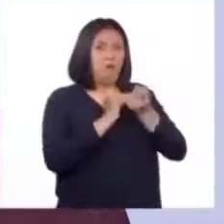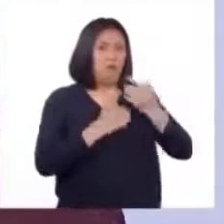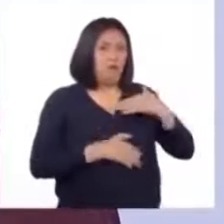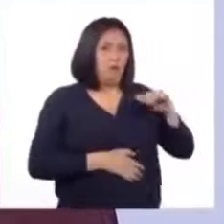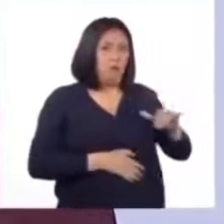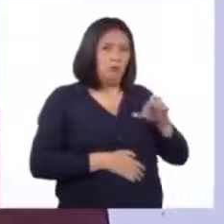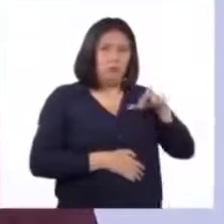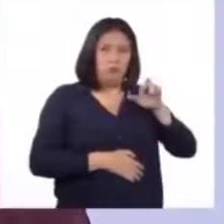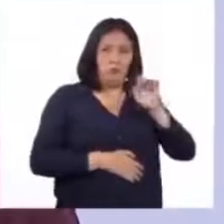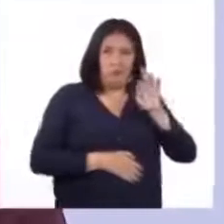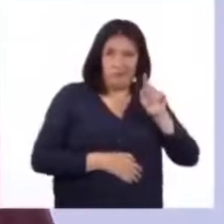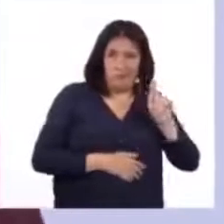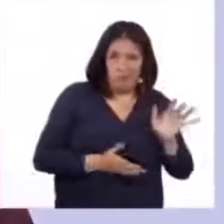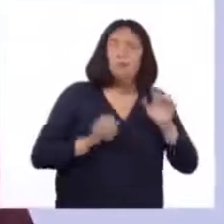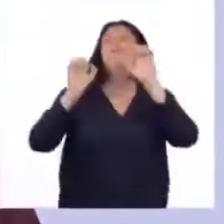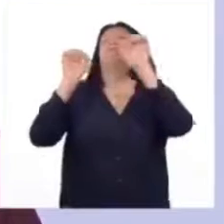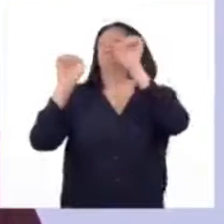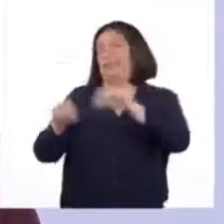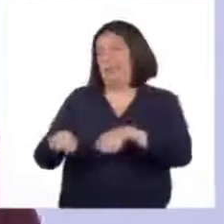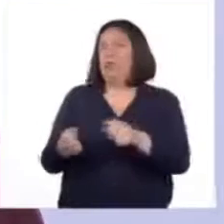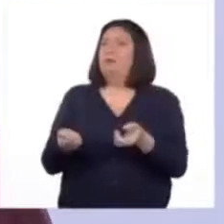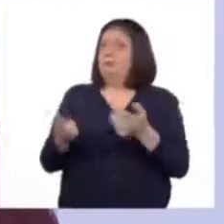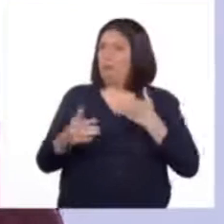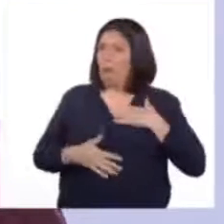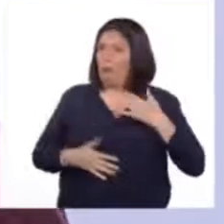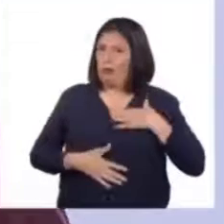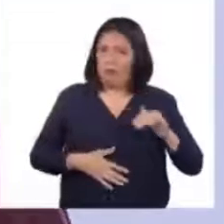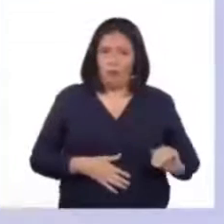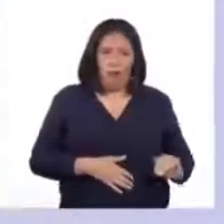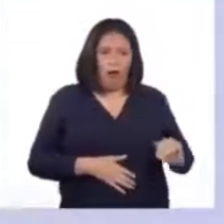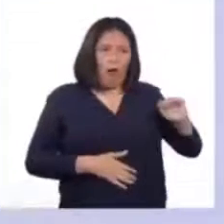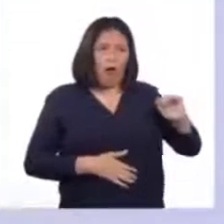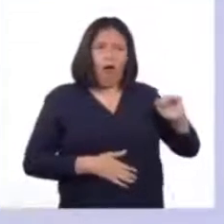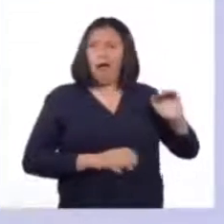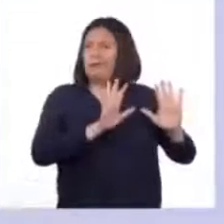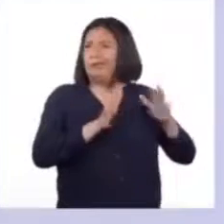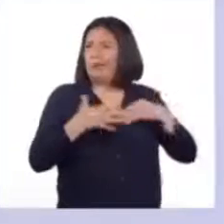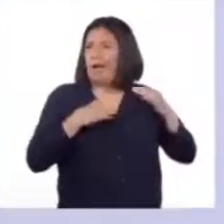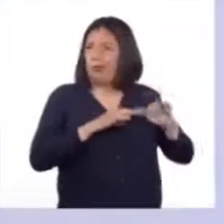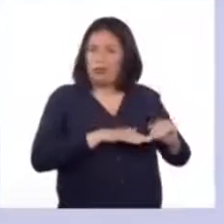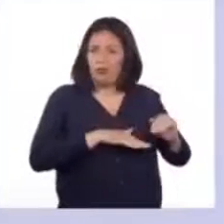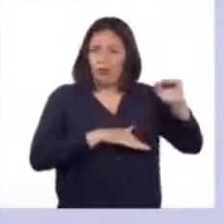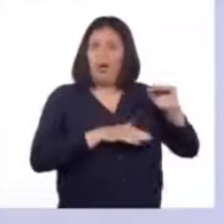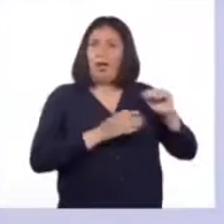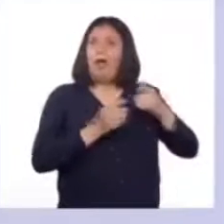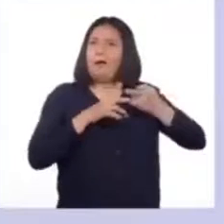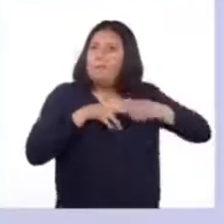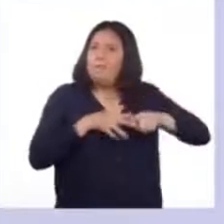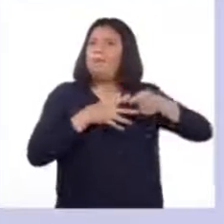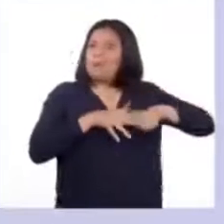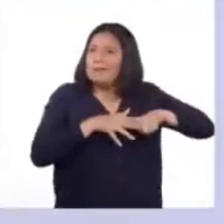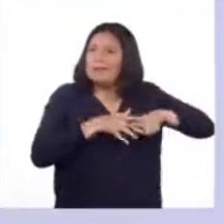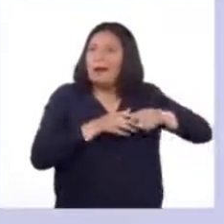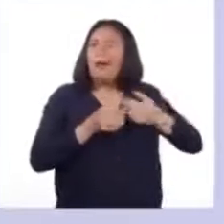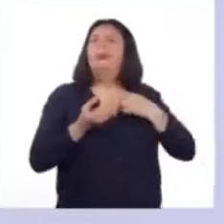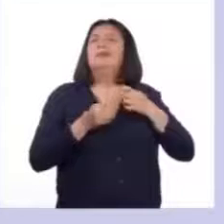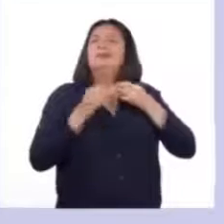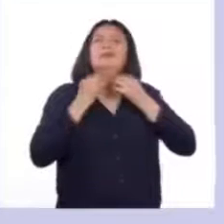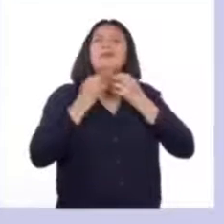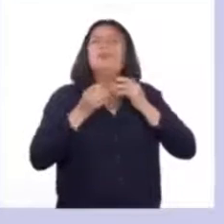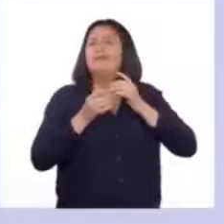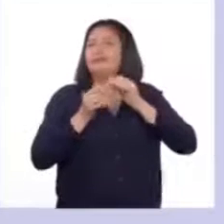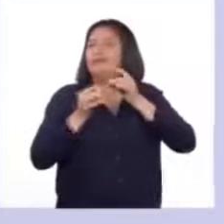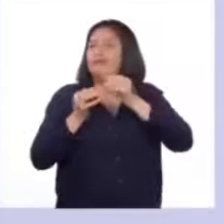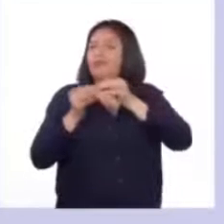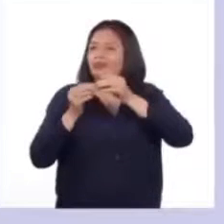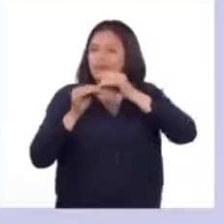Podemos decir que cuando nuestro cuerpo alcanza la pubertad, se da inicio a la producción y luego liberación de